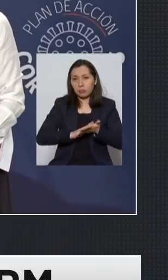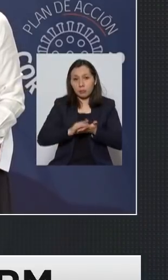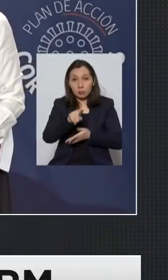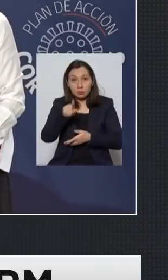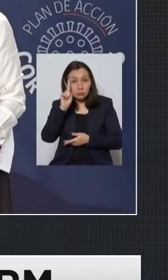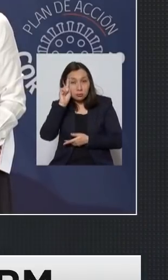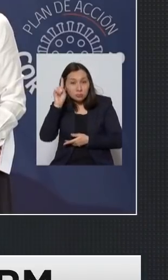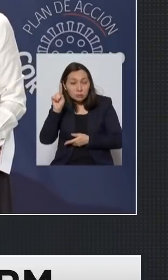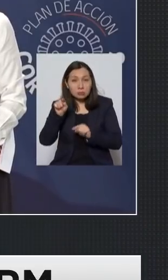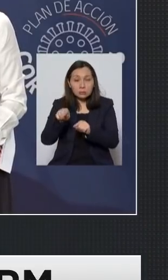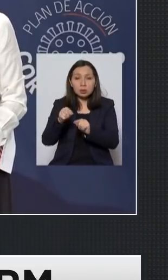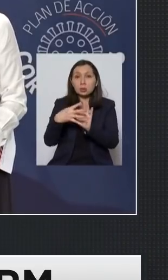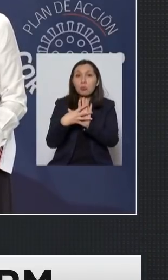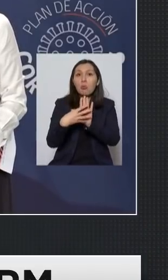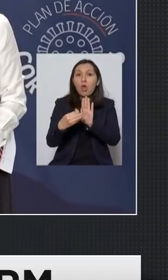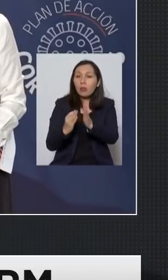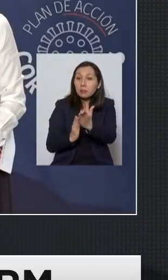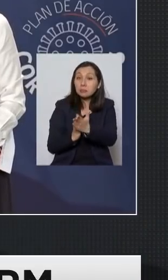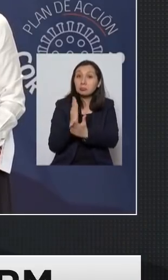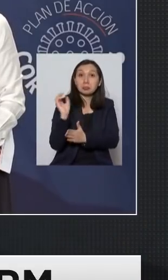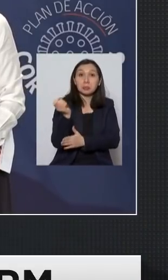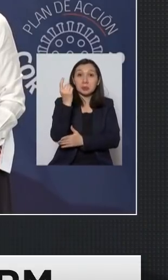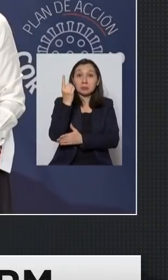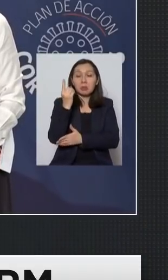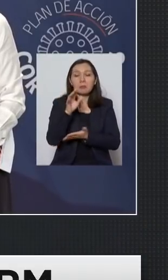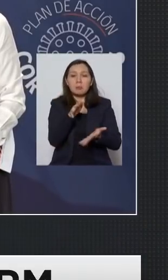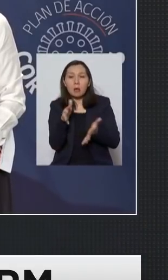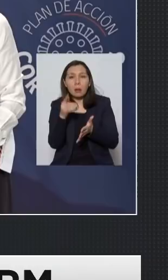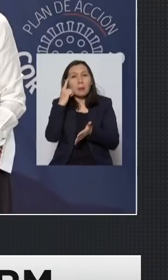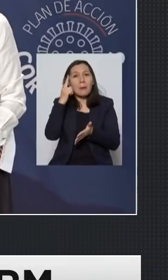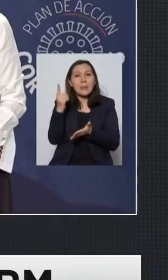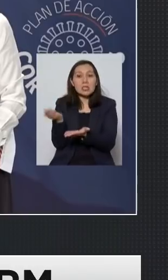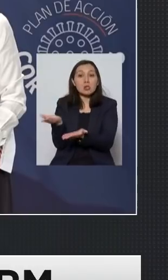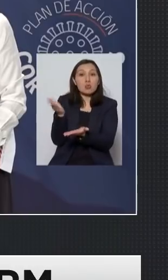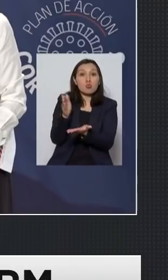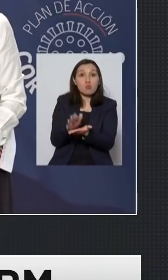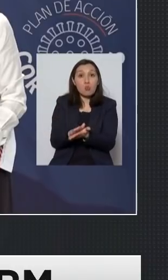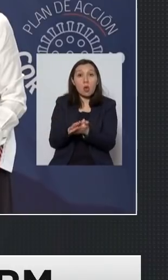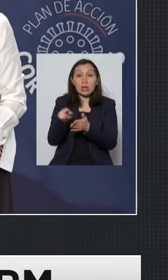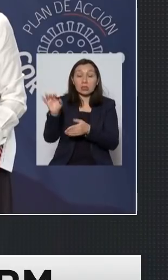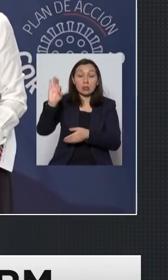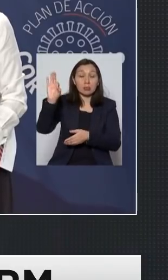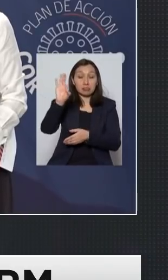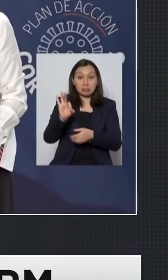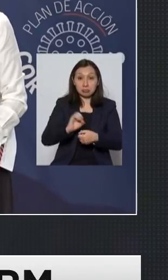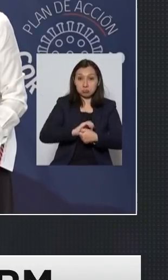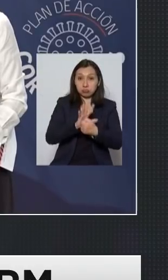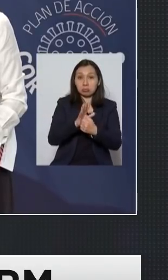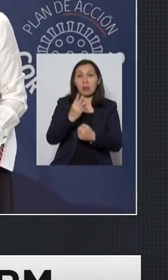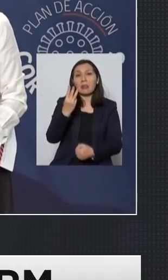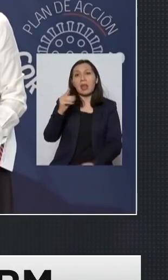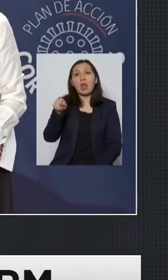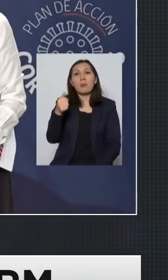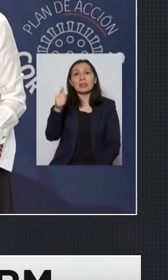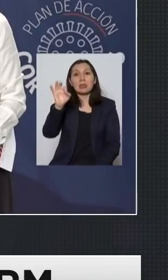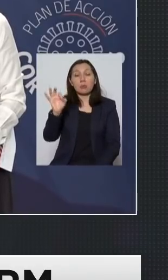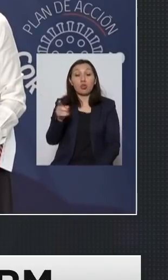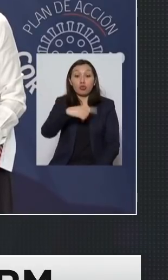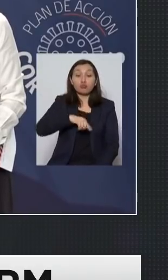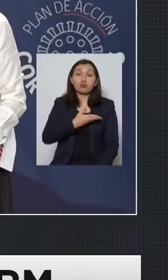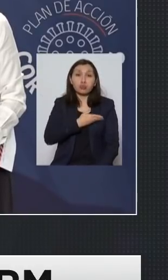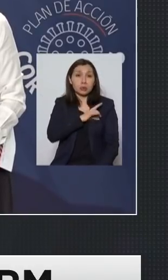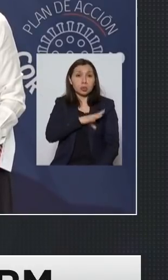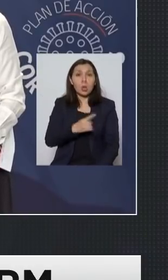que el modelo inicial suponía una letalidad por este virus de 3,6% nosotros tenemos